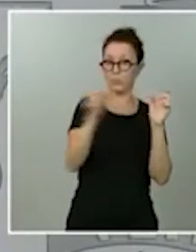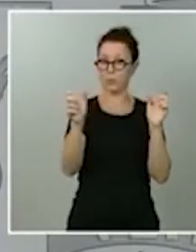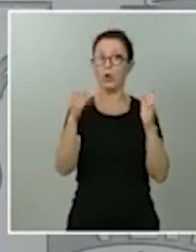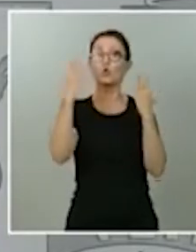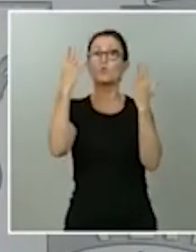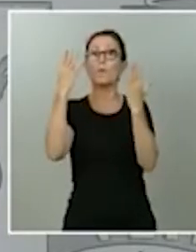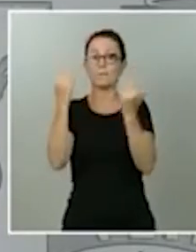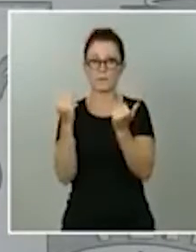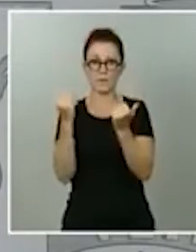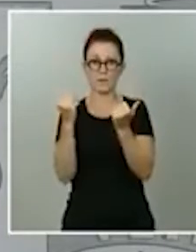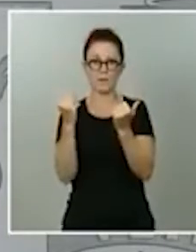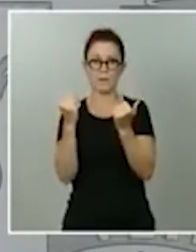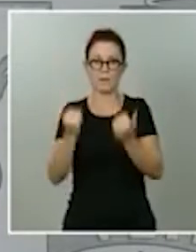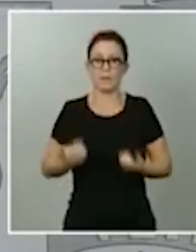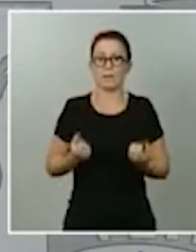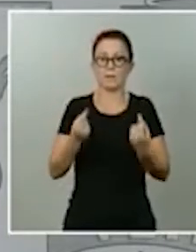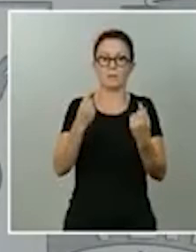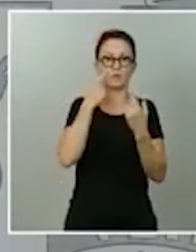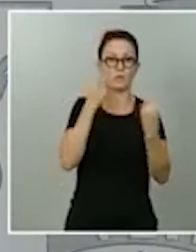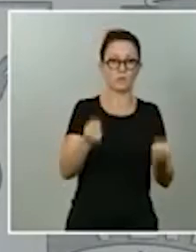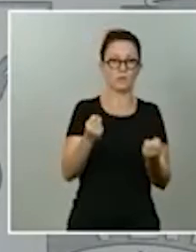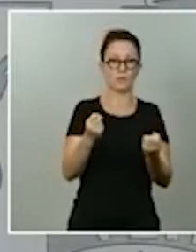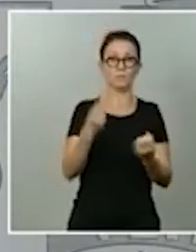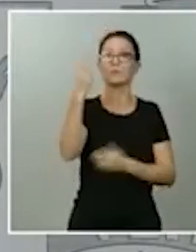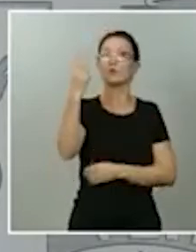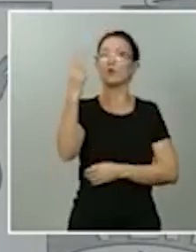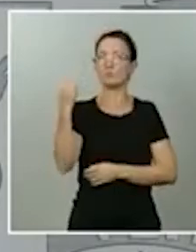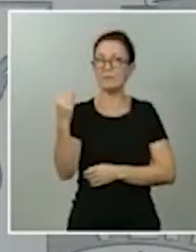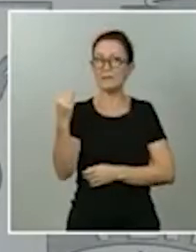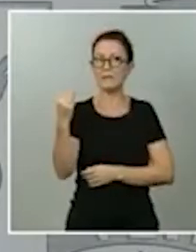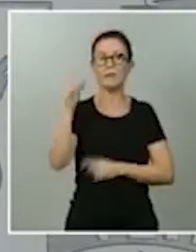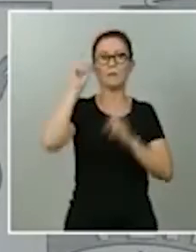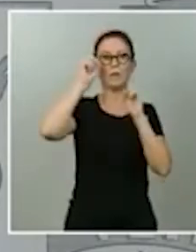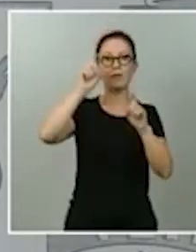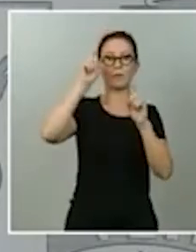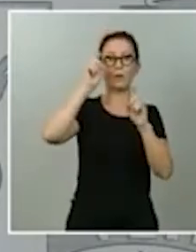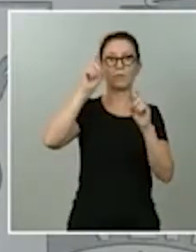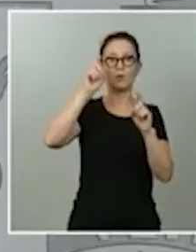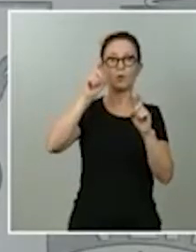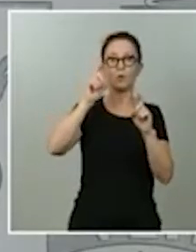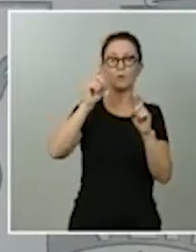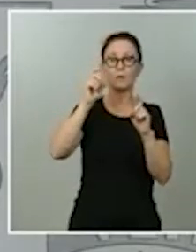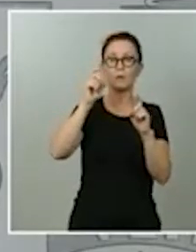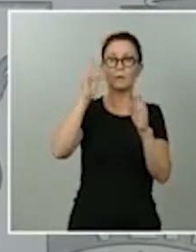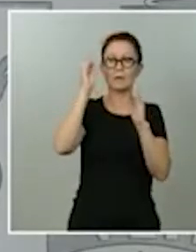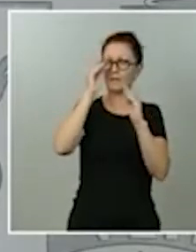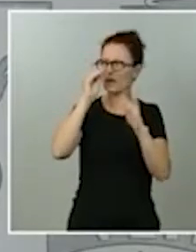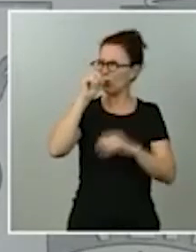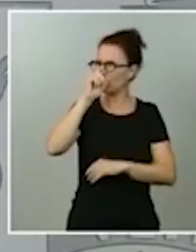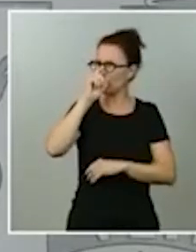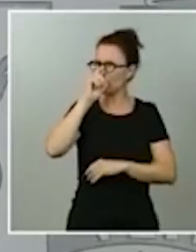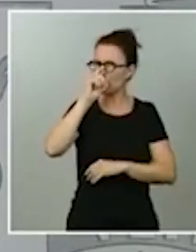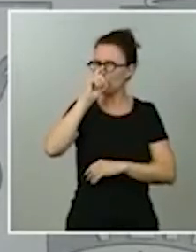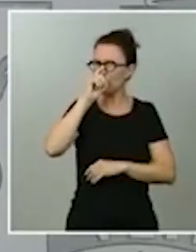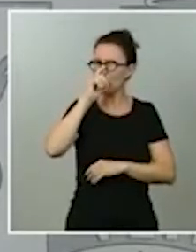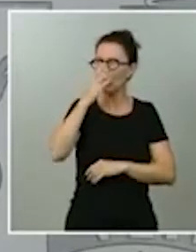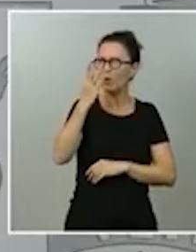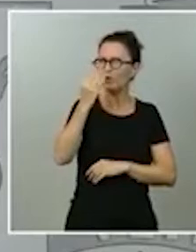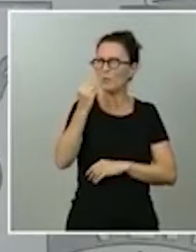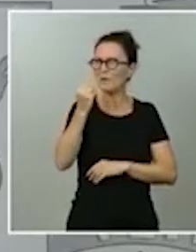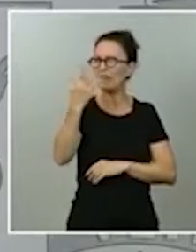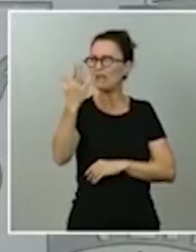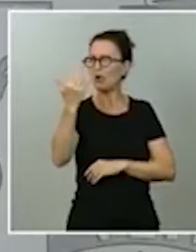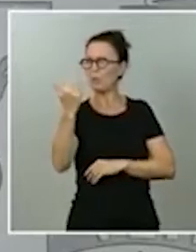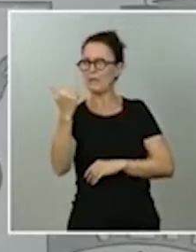educación y creo recordar aquí está la ministra portavoz y ministra de hacienda 4.000 a 5.000 a la caída de